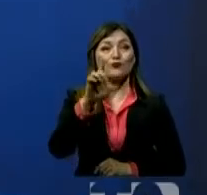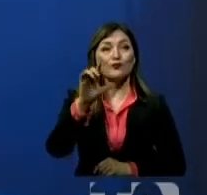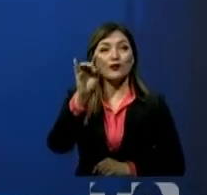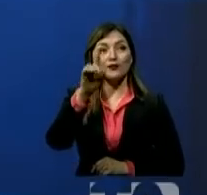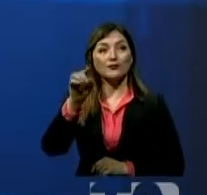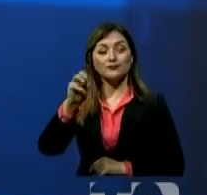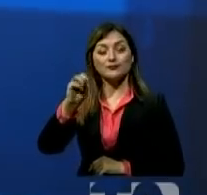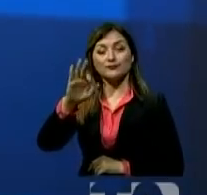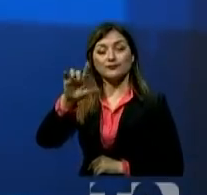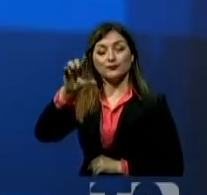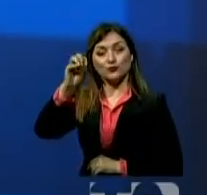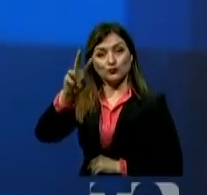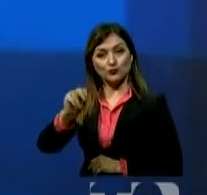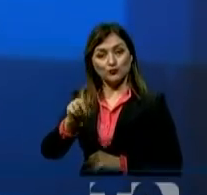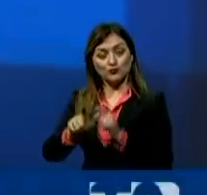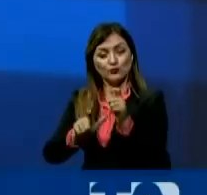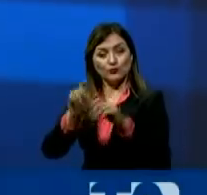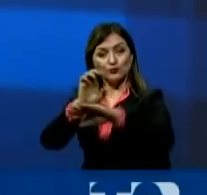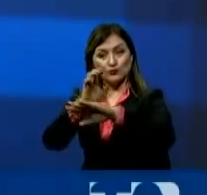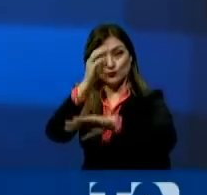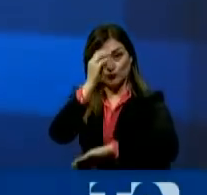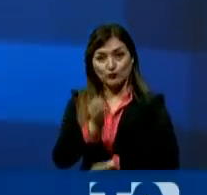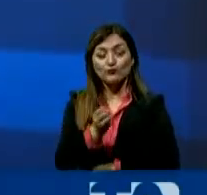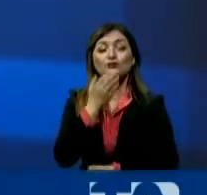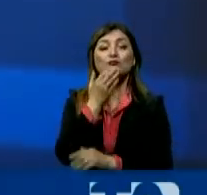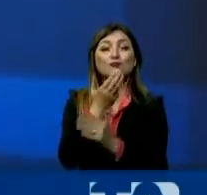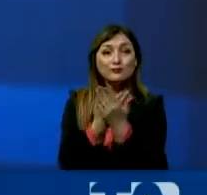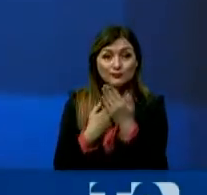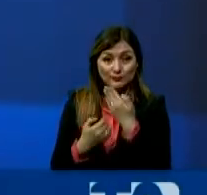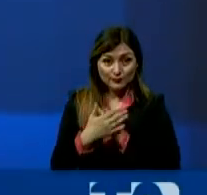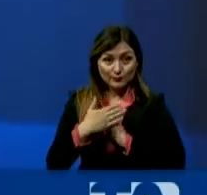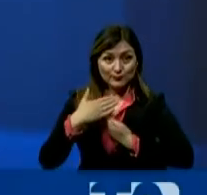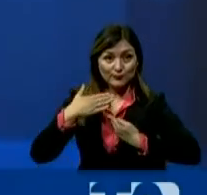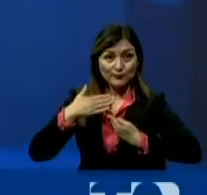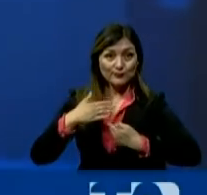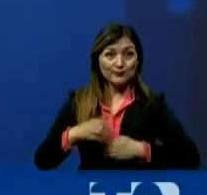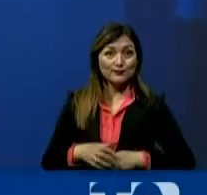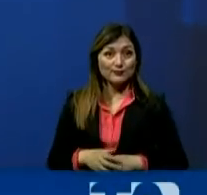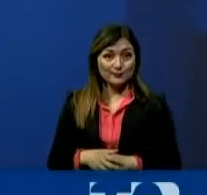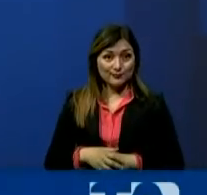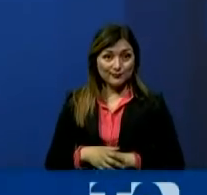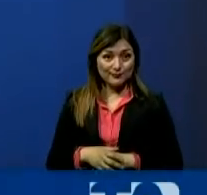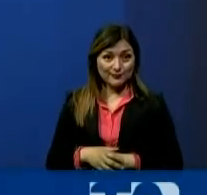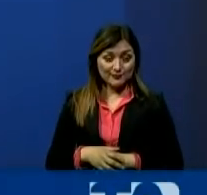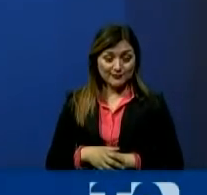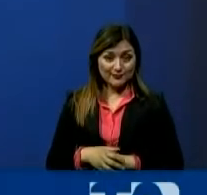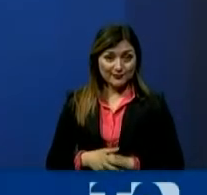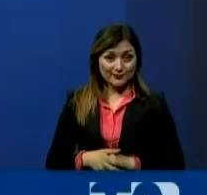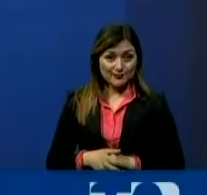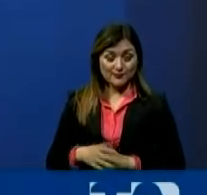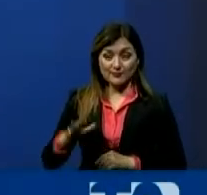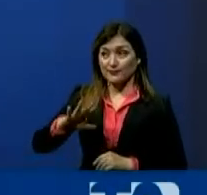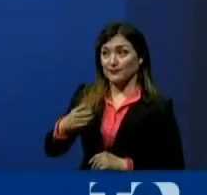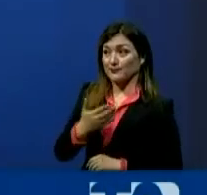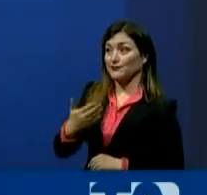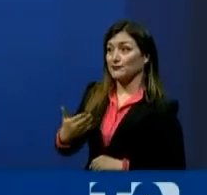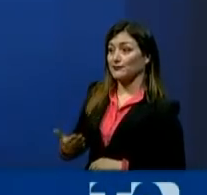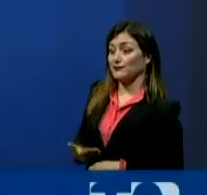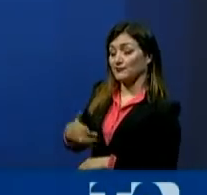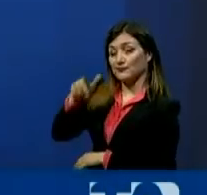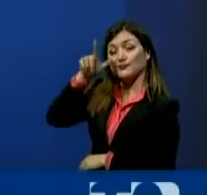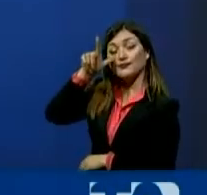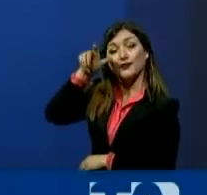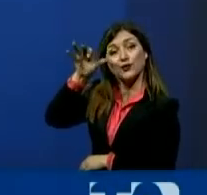Milton, buenos días al pueblo ecuatoriano, gracias por la invitación. El señor presidente de la